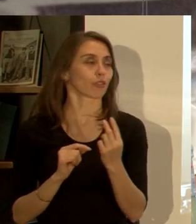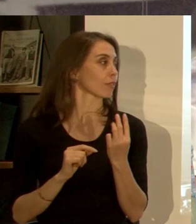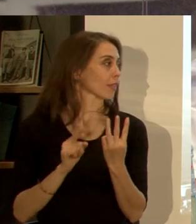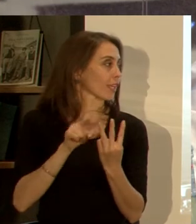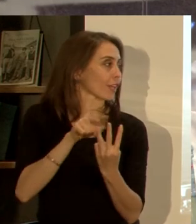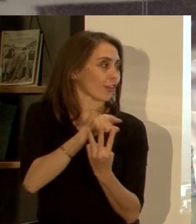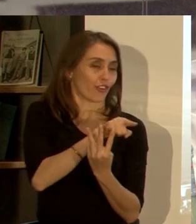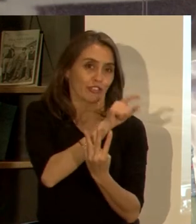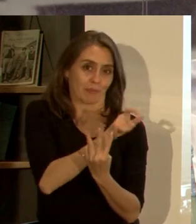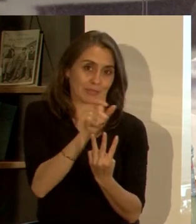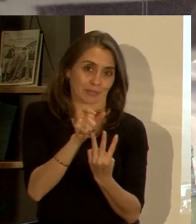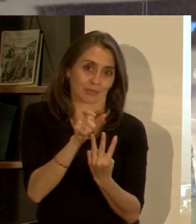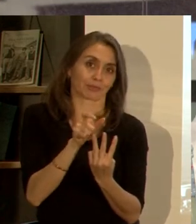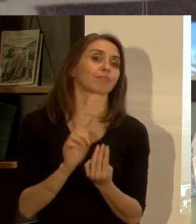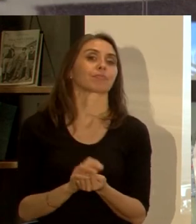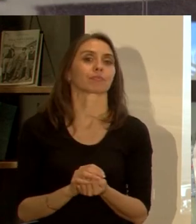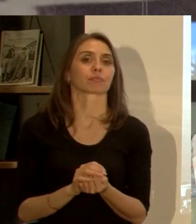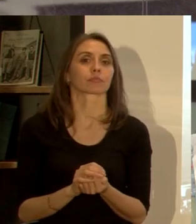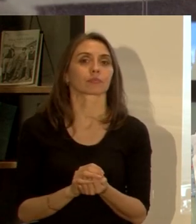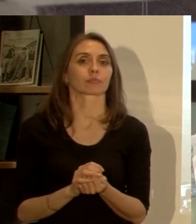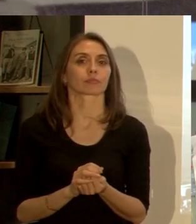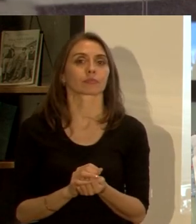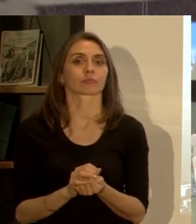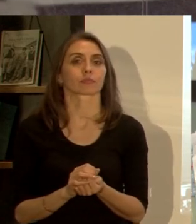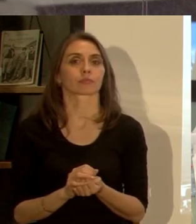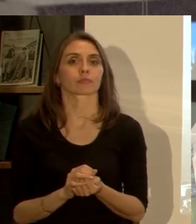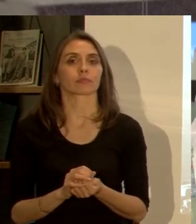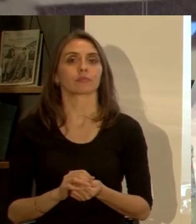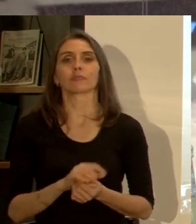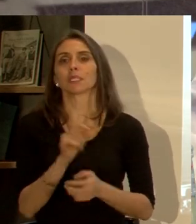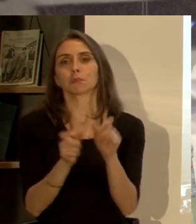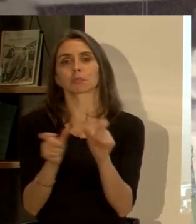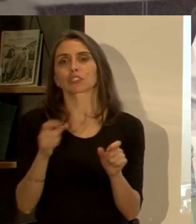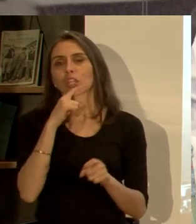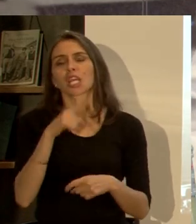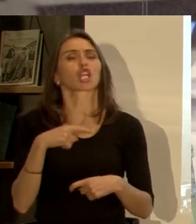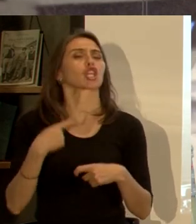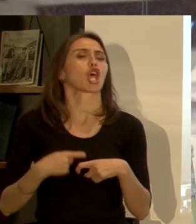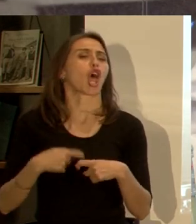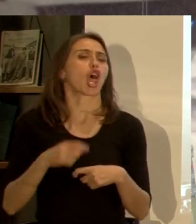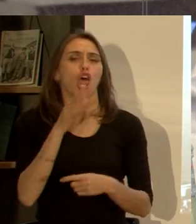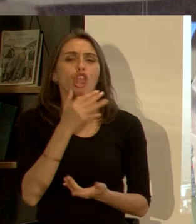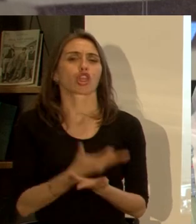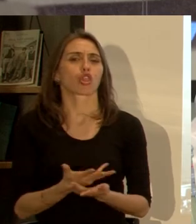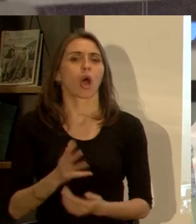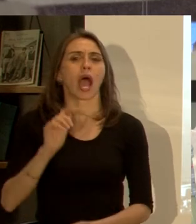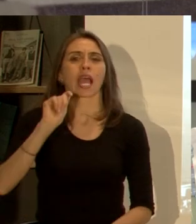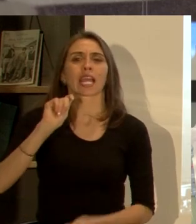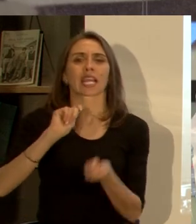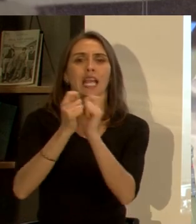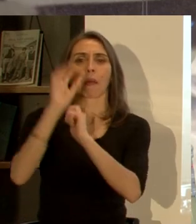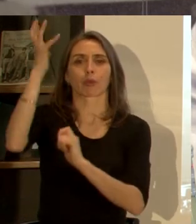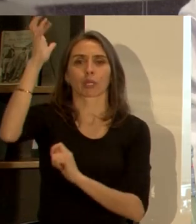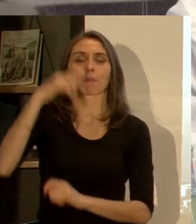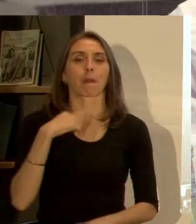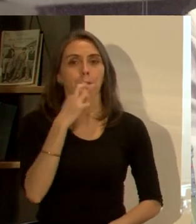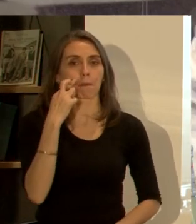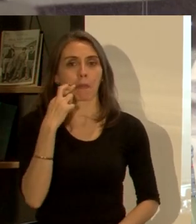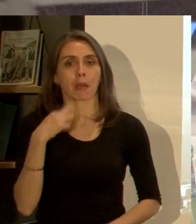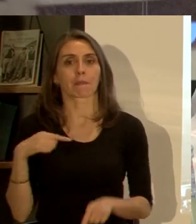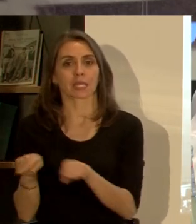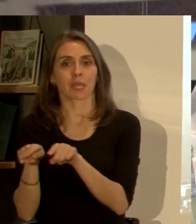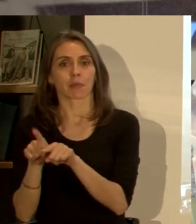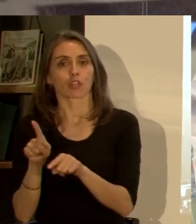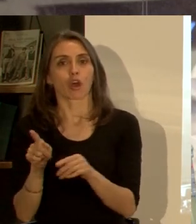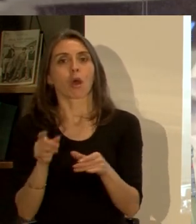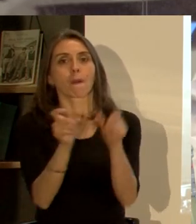tiene que ver con la negación del cambio climático no de parte de mi papá o de mis hermanas sino que de parte